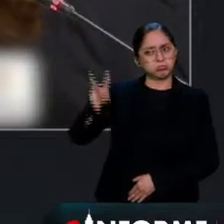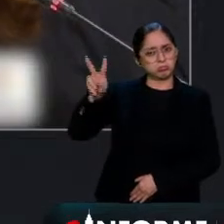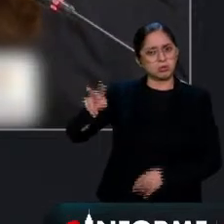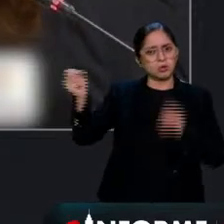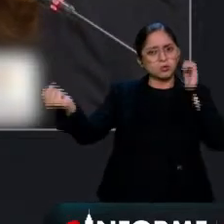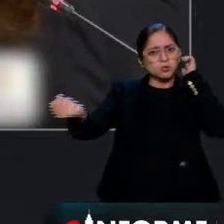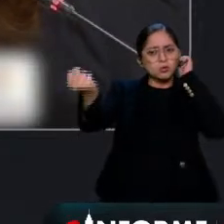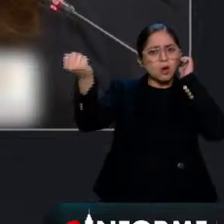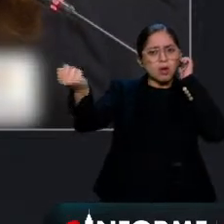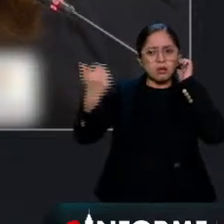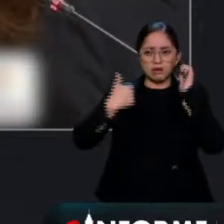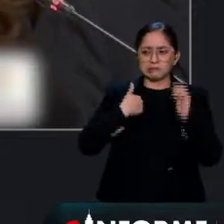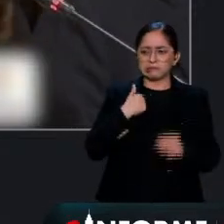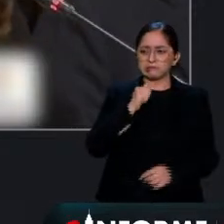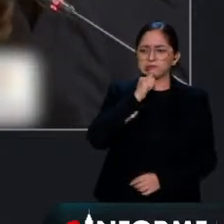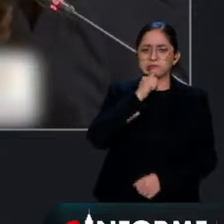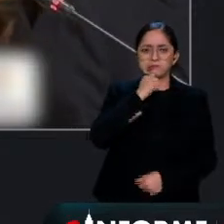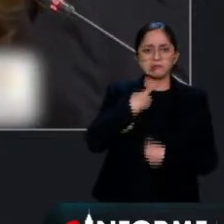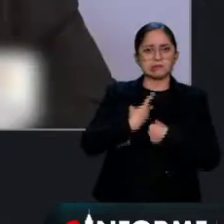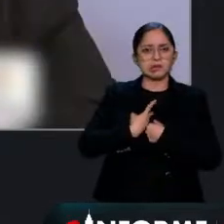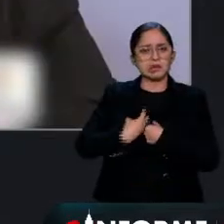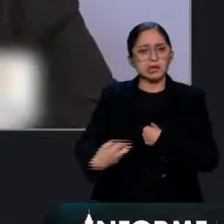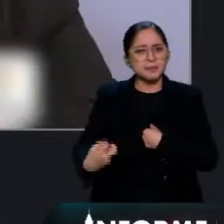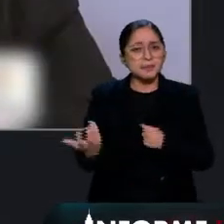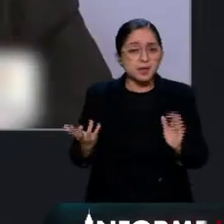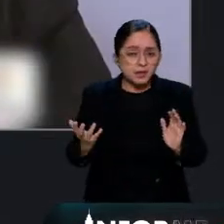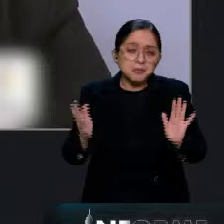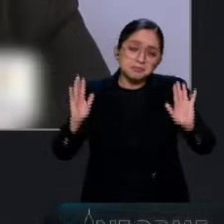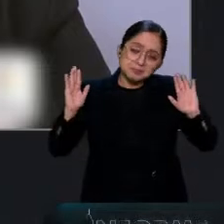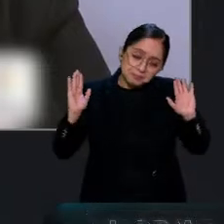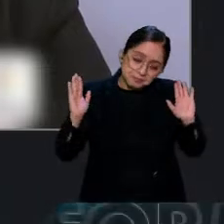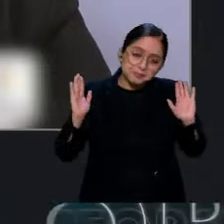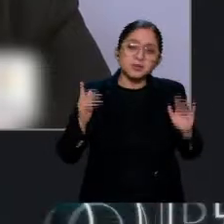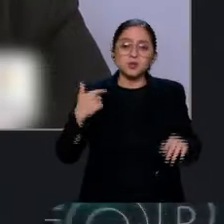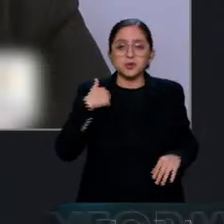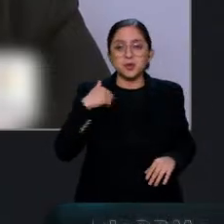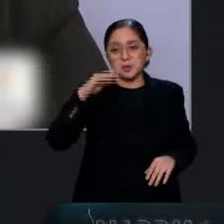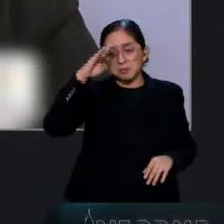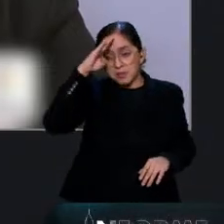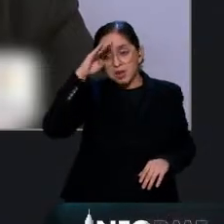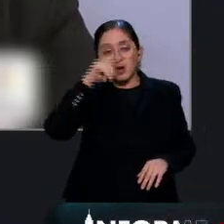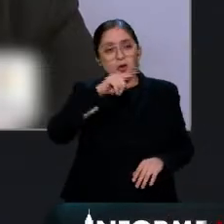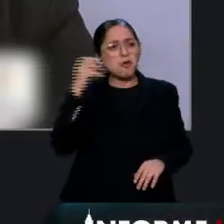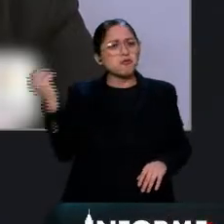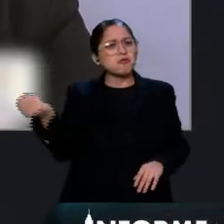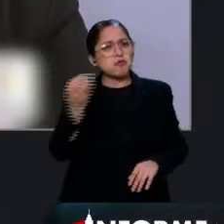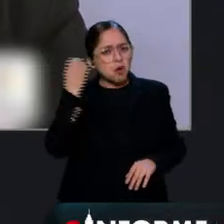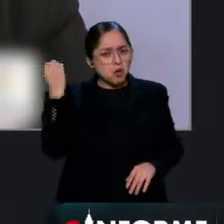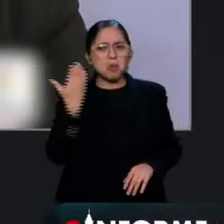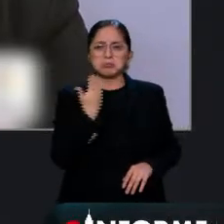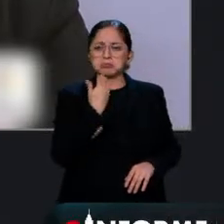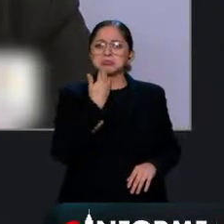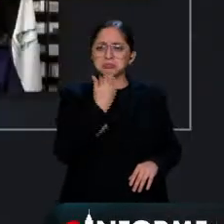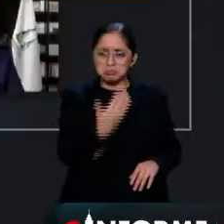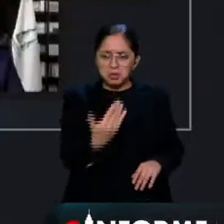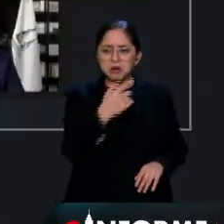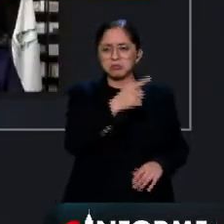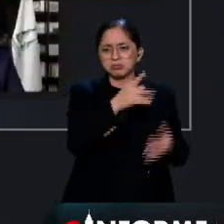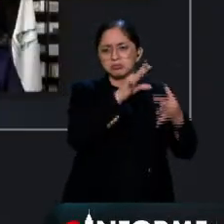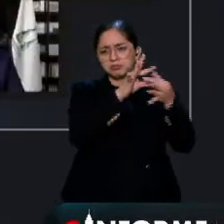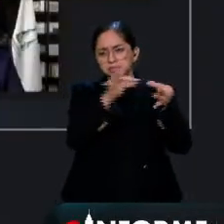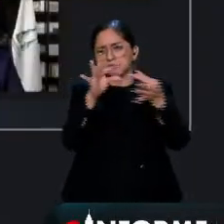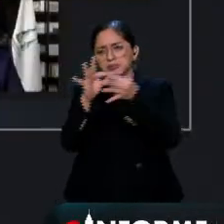uno ni siquiera lo han invitado pero pero bueno creo que los foros de parlamento son buenos en la medida de que